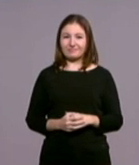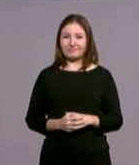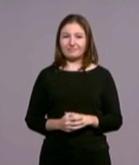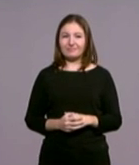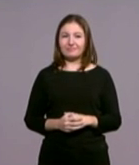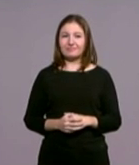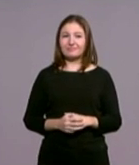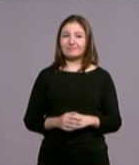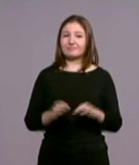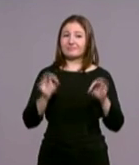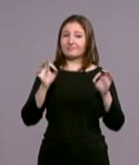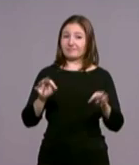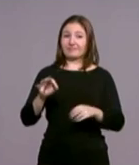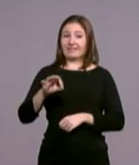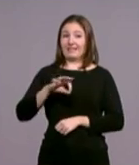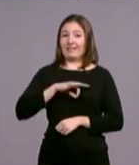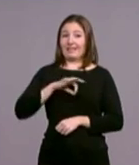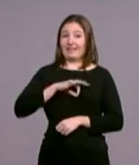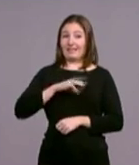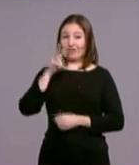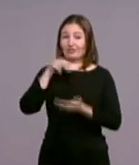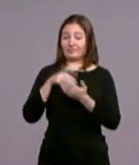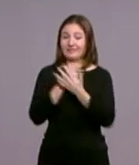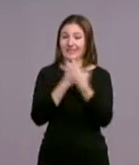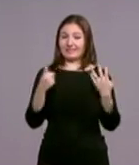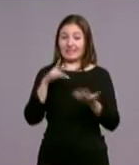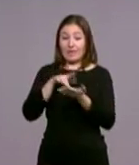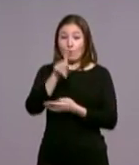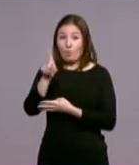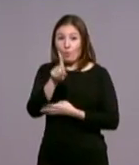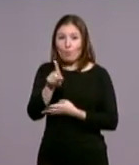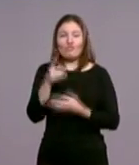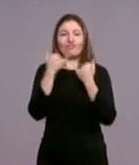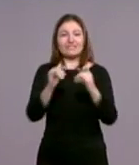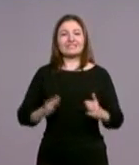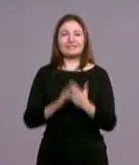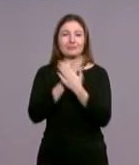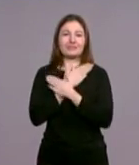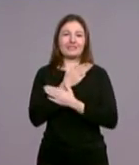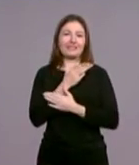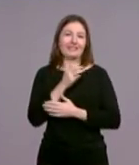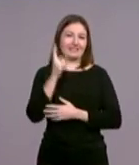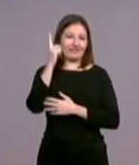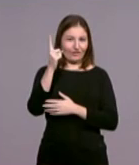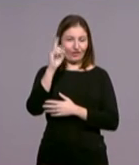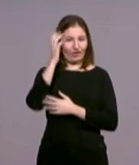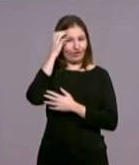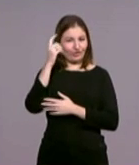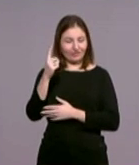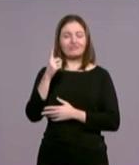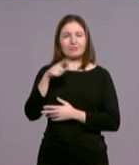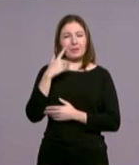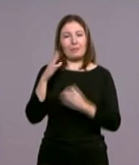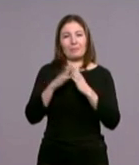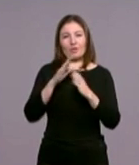Ya en enero de 2016, el viernes día 1, Solemnidad de Santa María, Madre de Dios y Jornada Mundial de la Paz, presidirá la Eucaristía de las 12